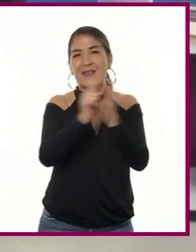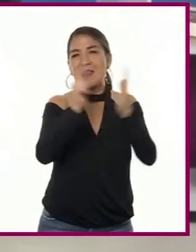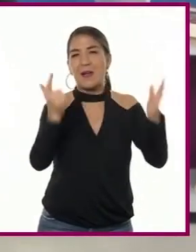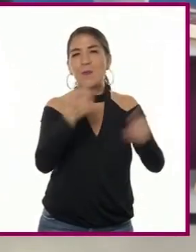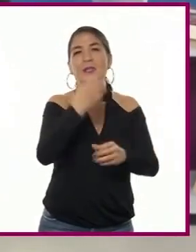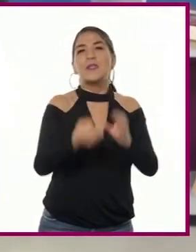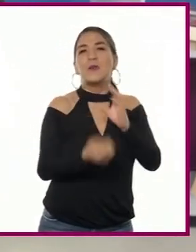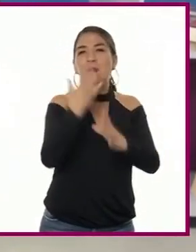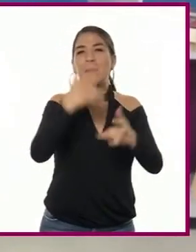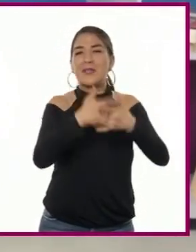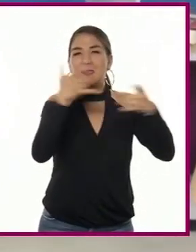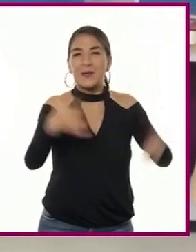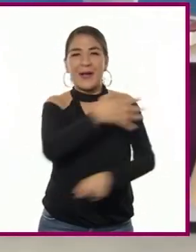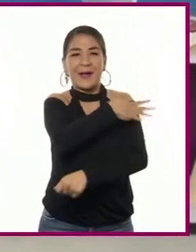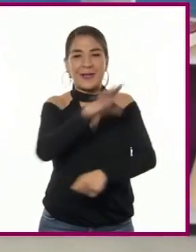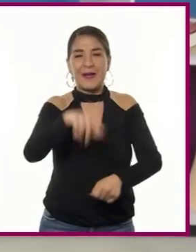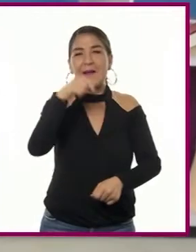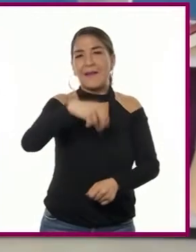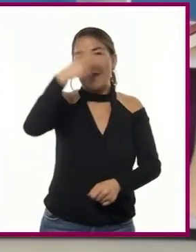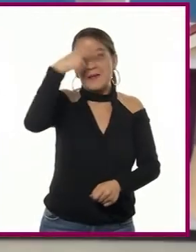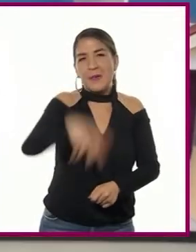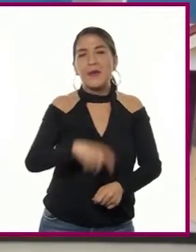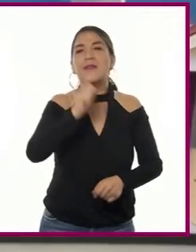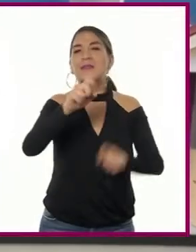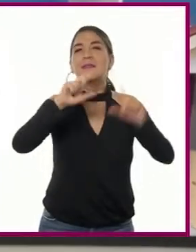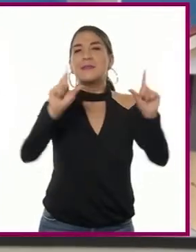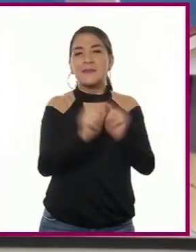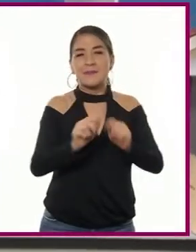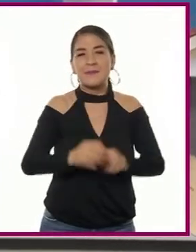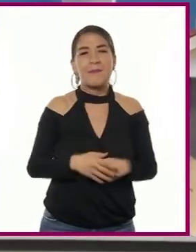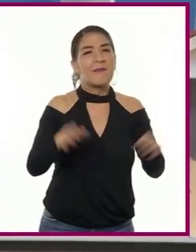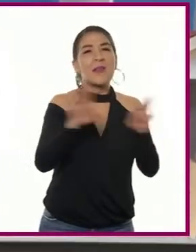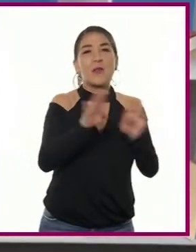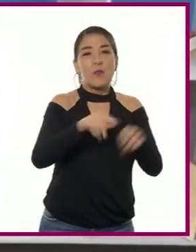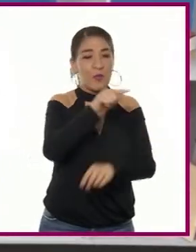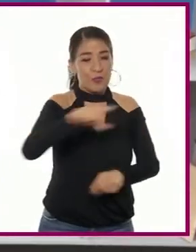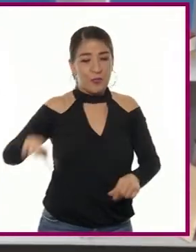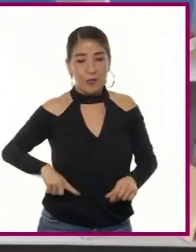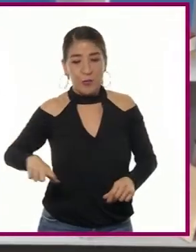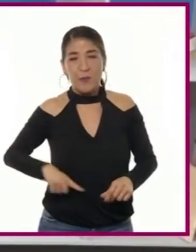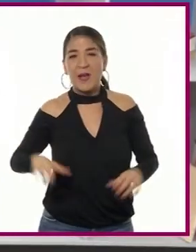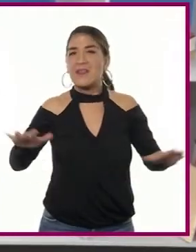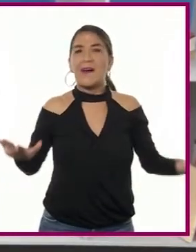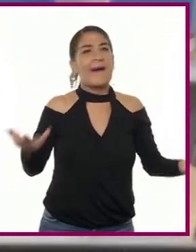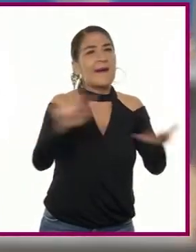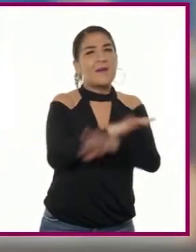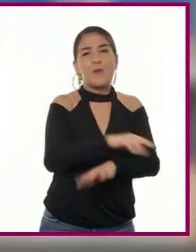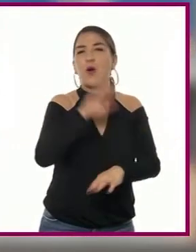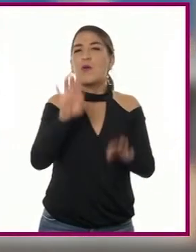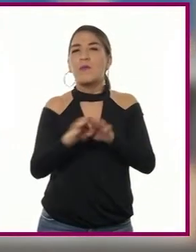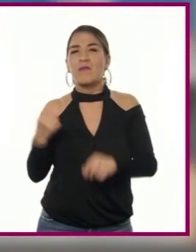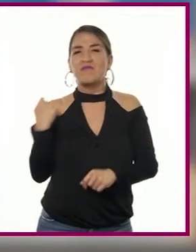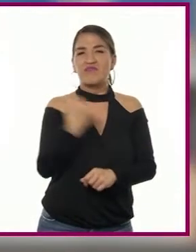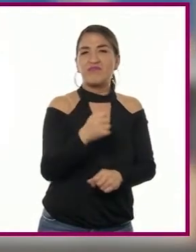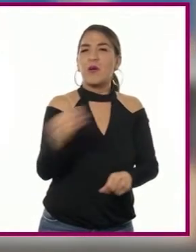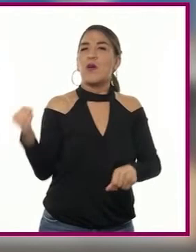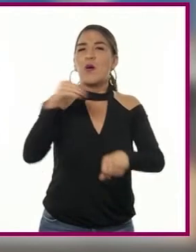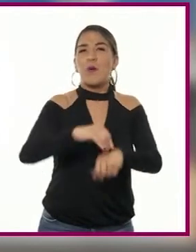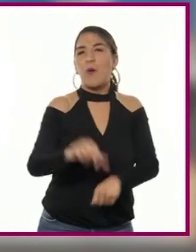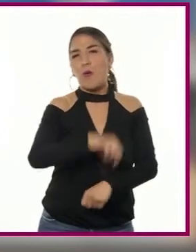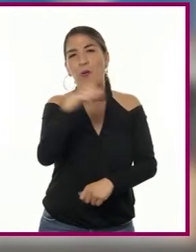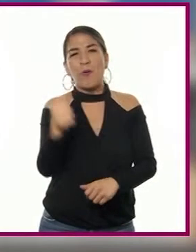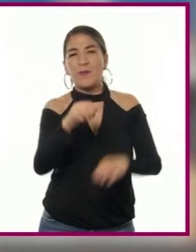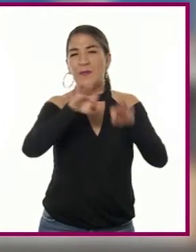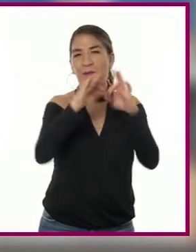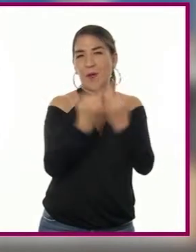Nueva Historia General de México. En resumen, era cancelar una forma de gobierno e imponer otra. Otra modificación de